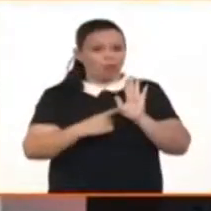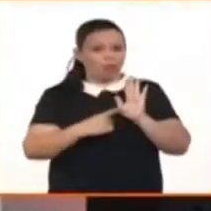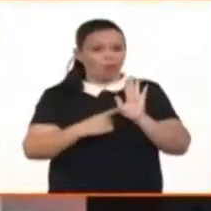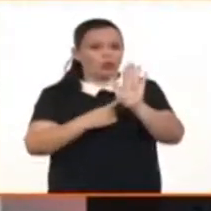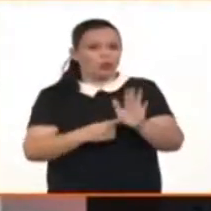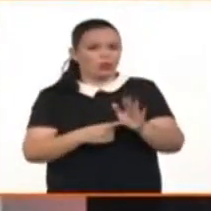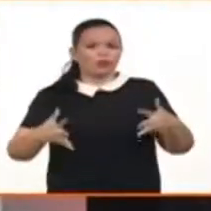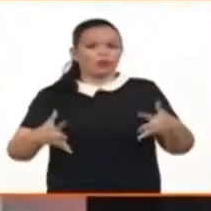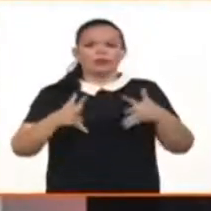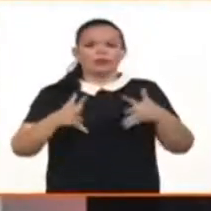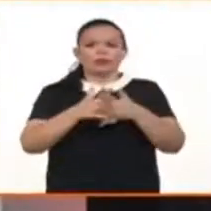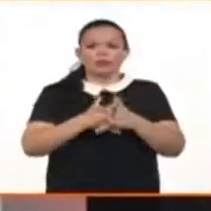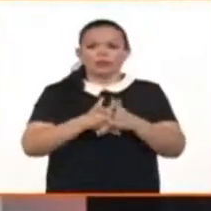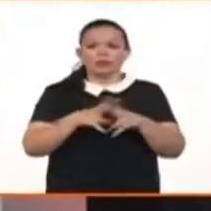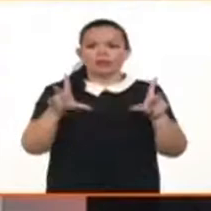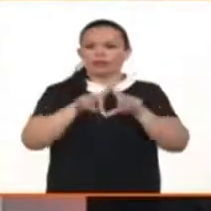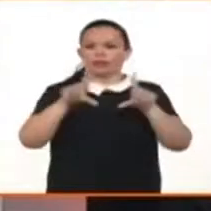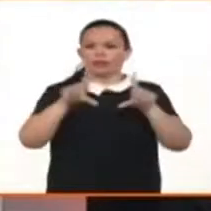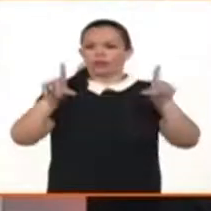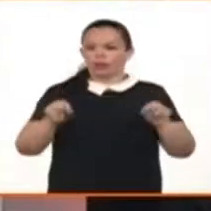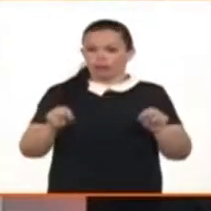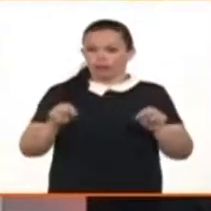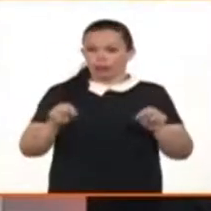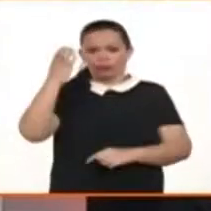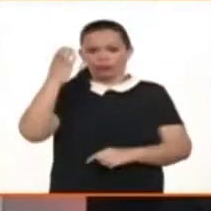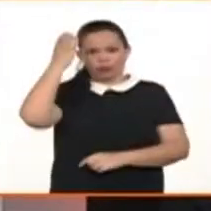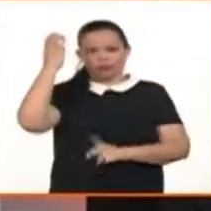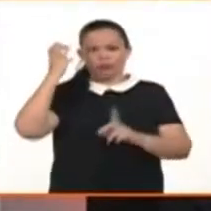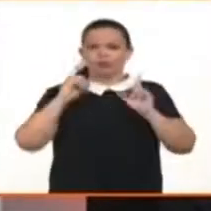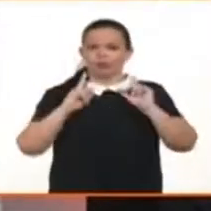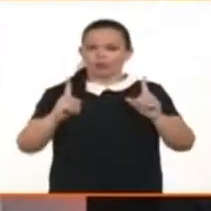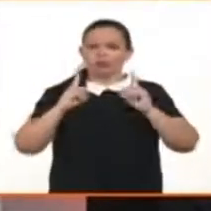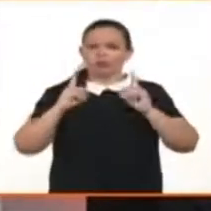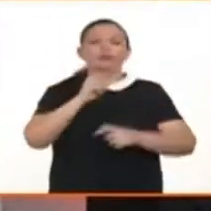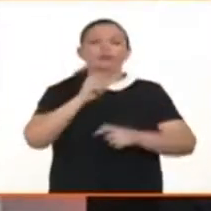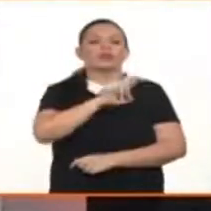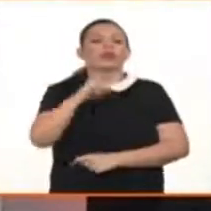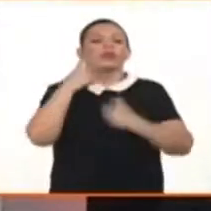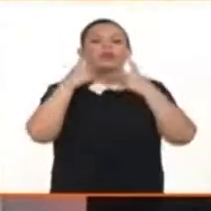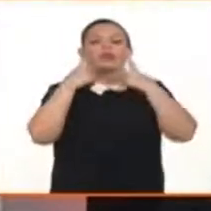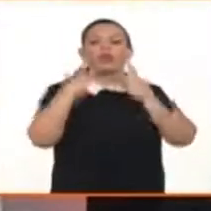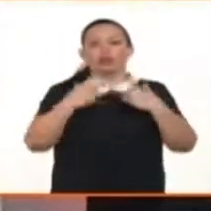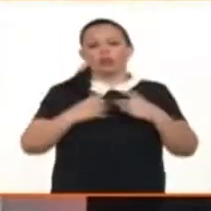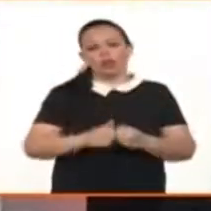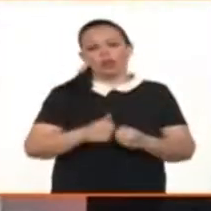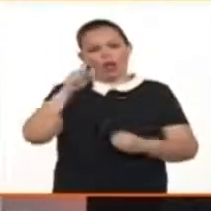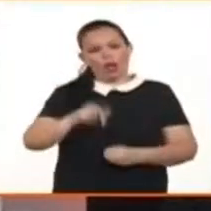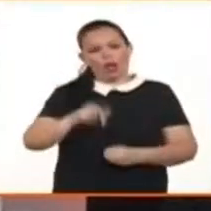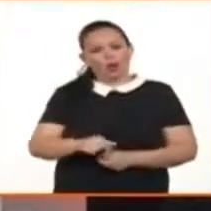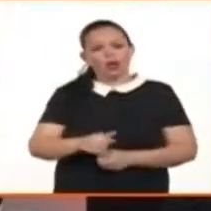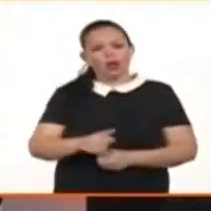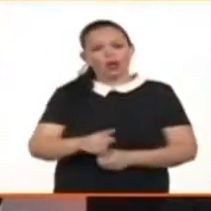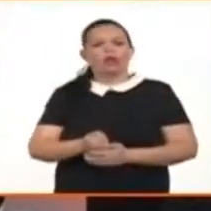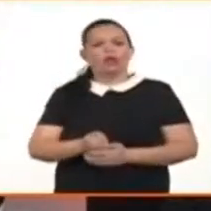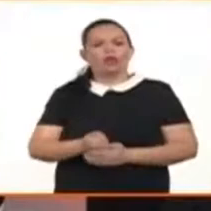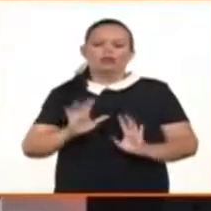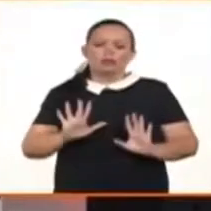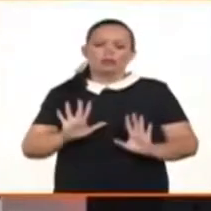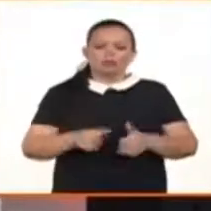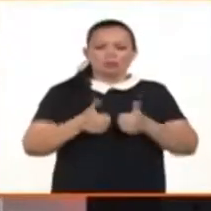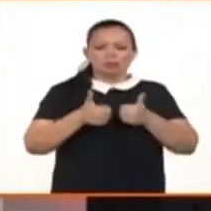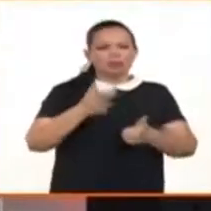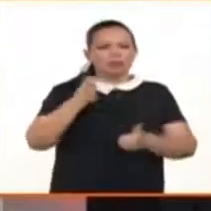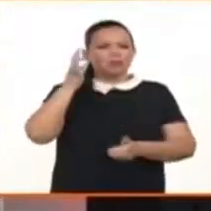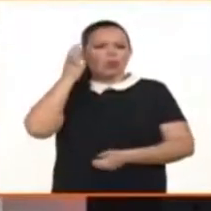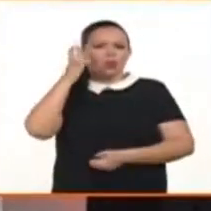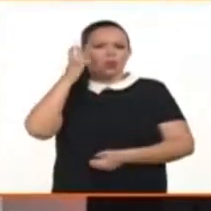texto constitucional. Bien, y eso es muy importante, que ahora estamos viendo a las mujeres en toda su biodiversidad.